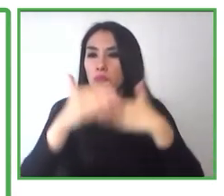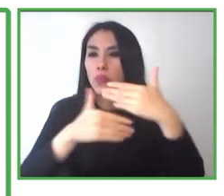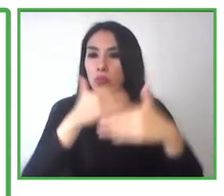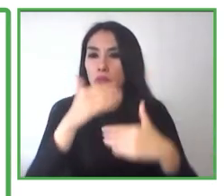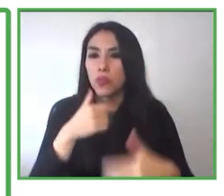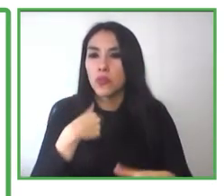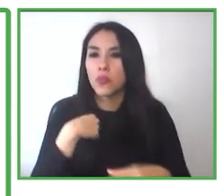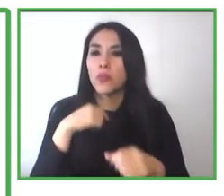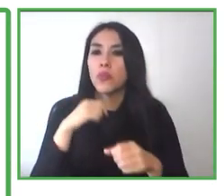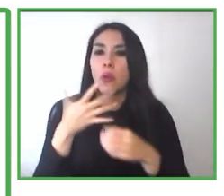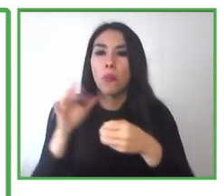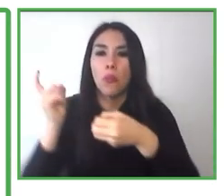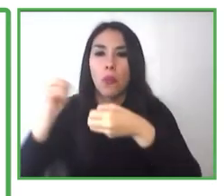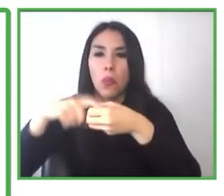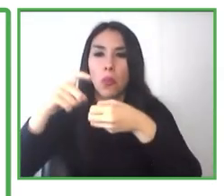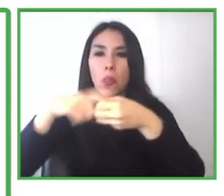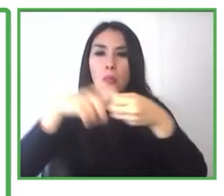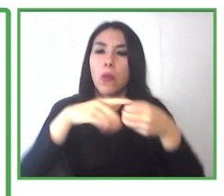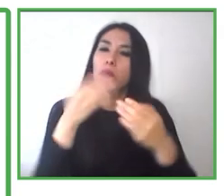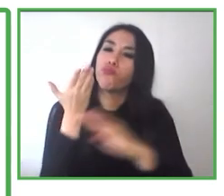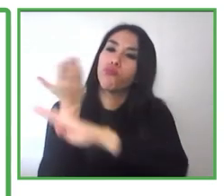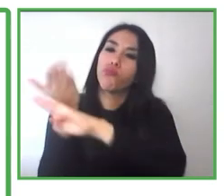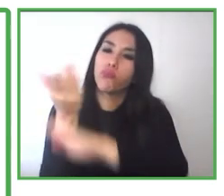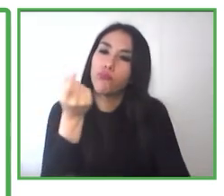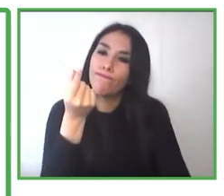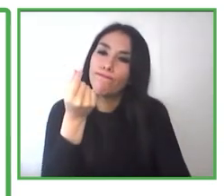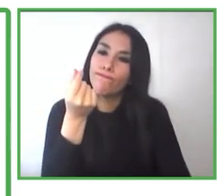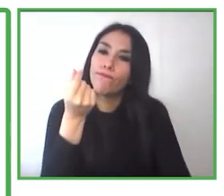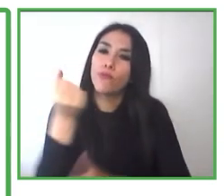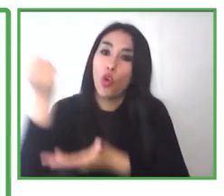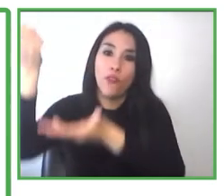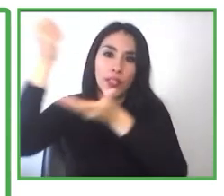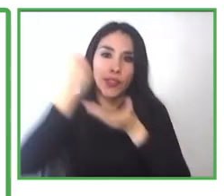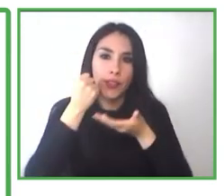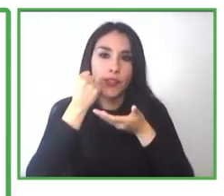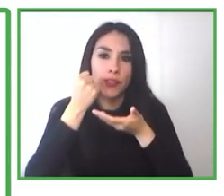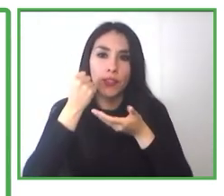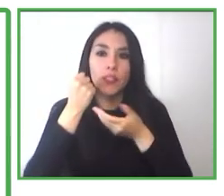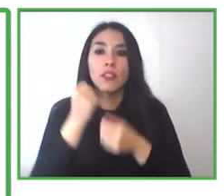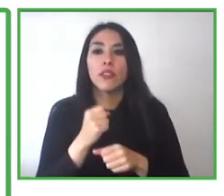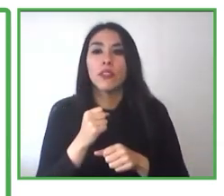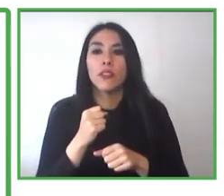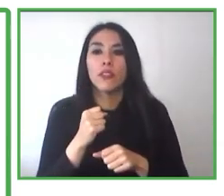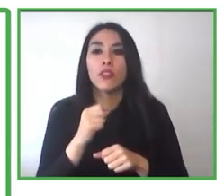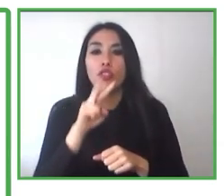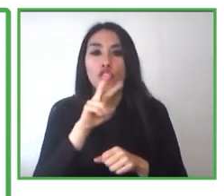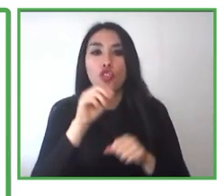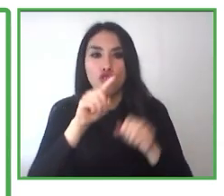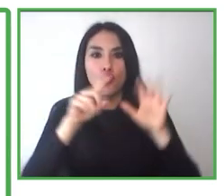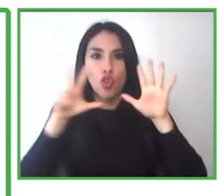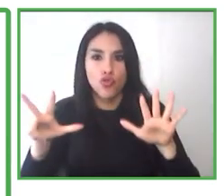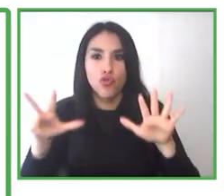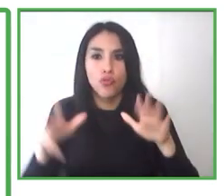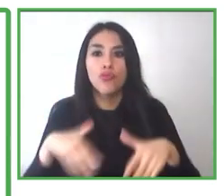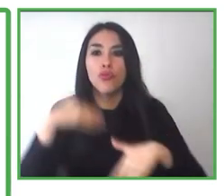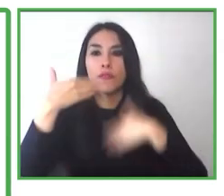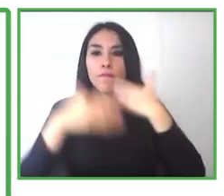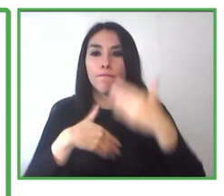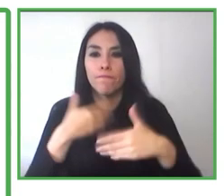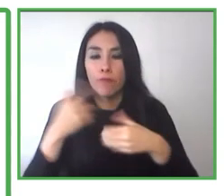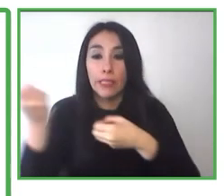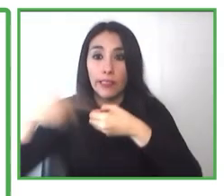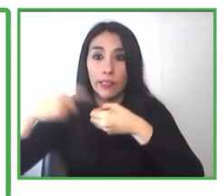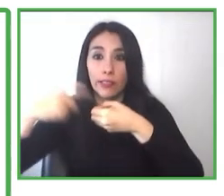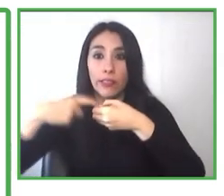y en el 2018 nos adjudicamos un fondo concursable también por una institución de gobierno que se llama